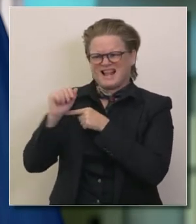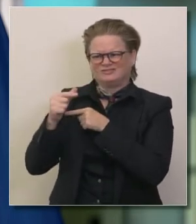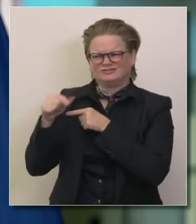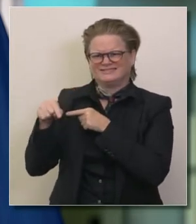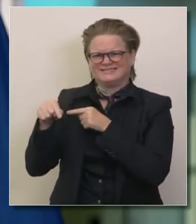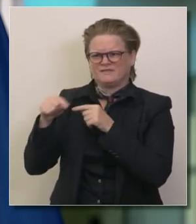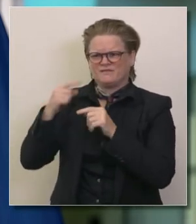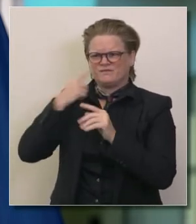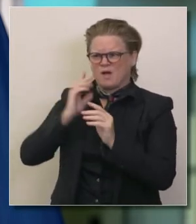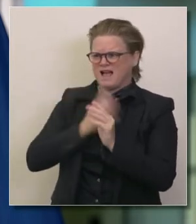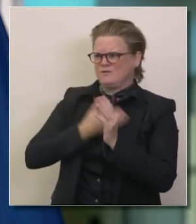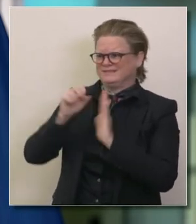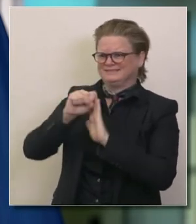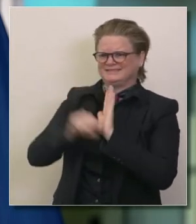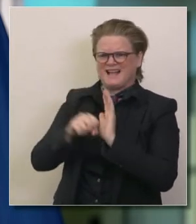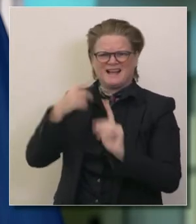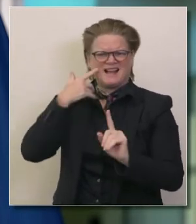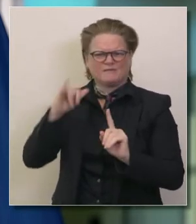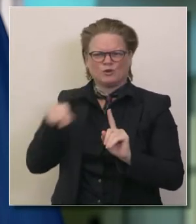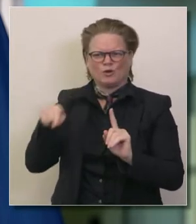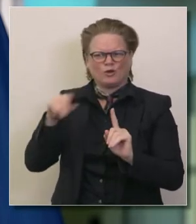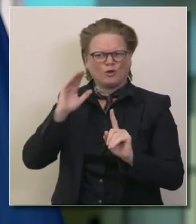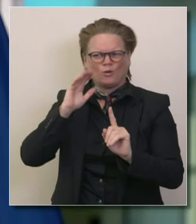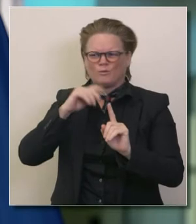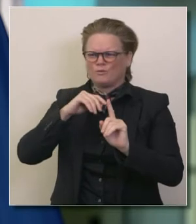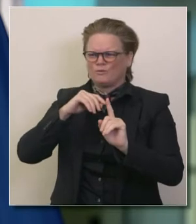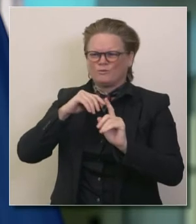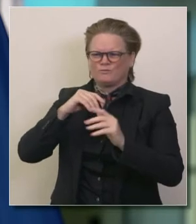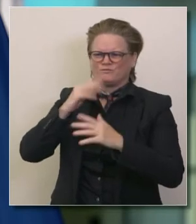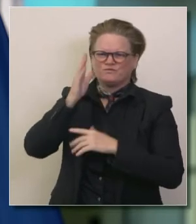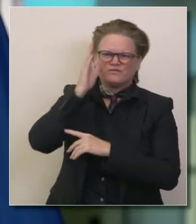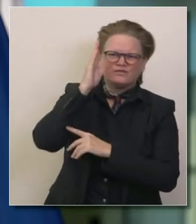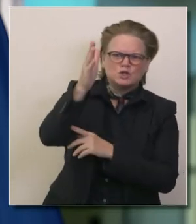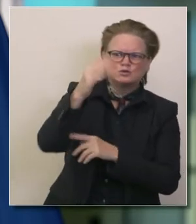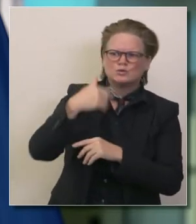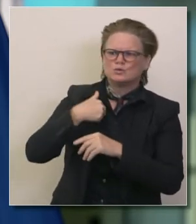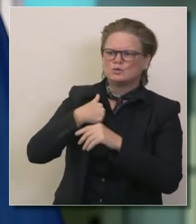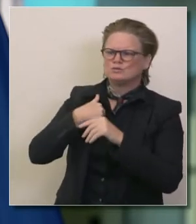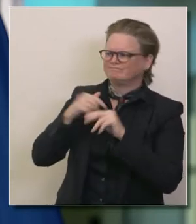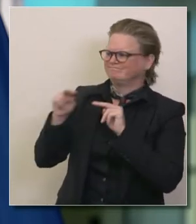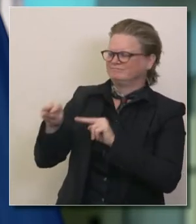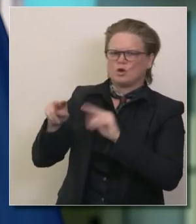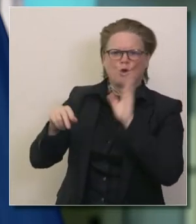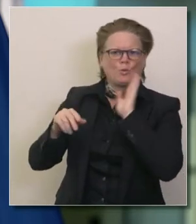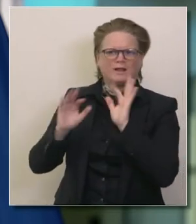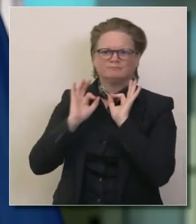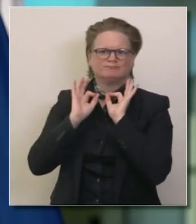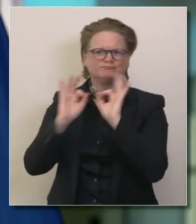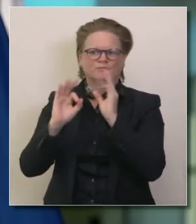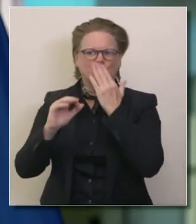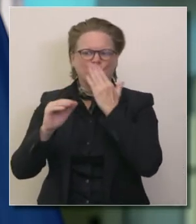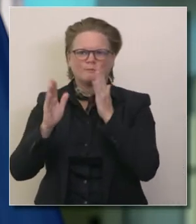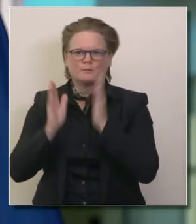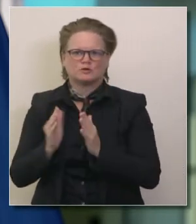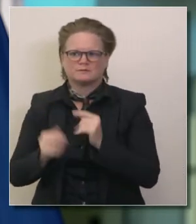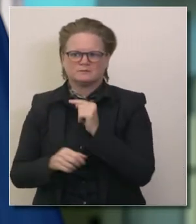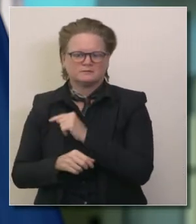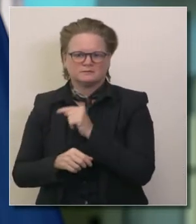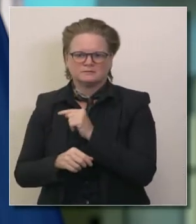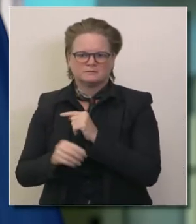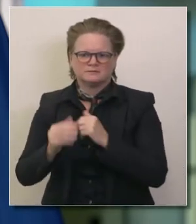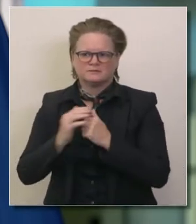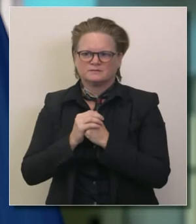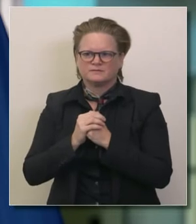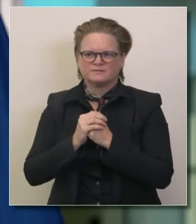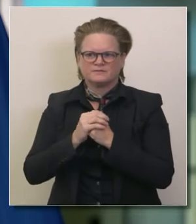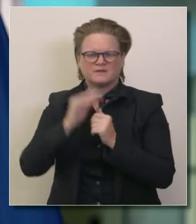sistema y futuro del sistema de provisión de atención médica así que seguiremos aprovechando